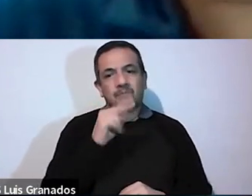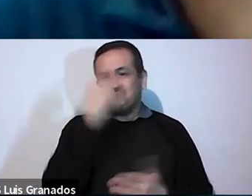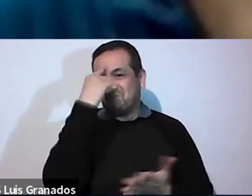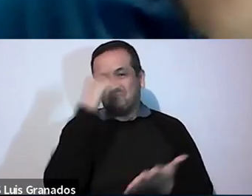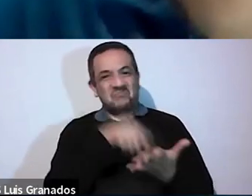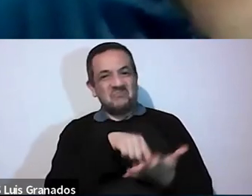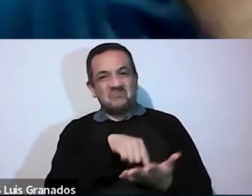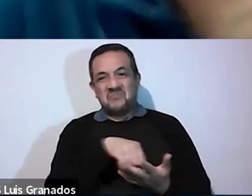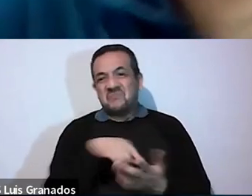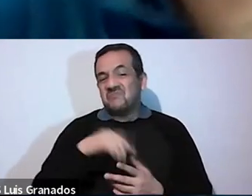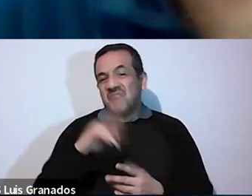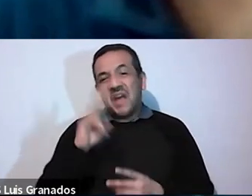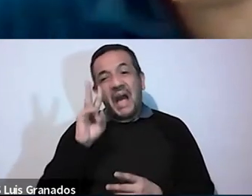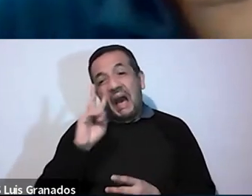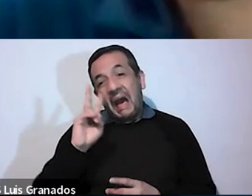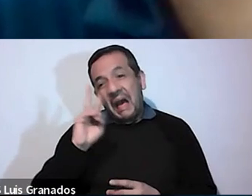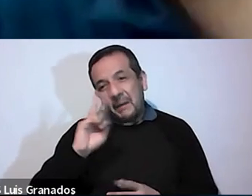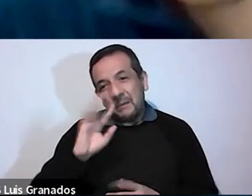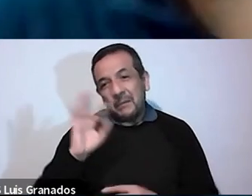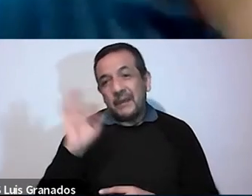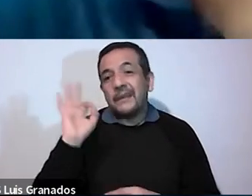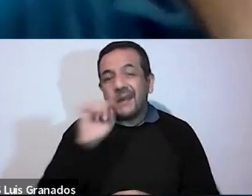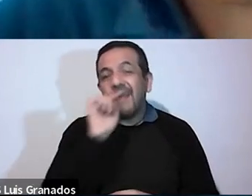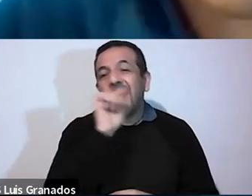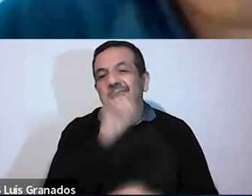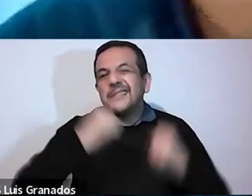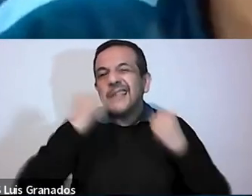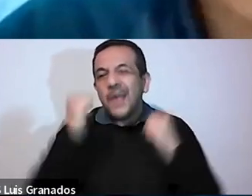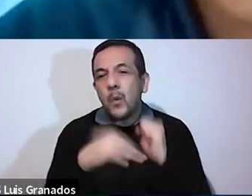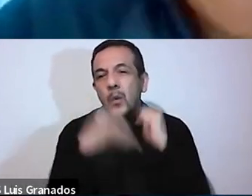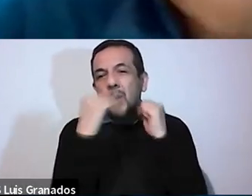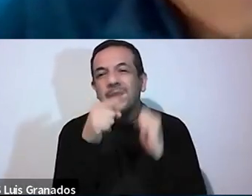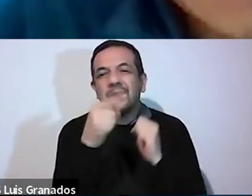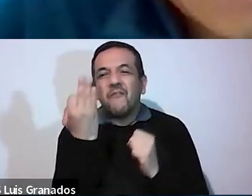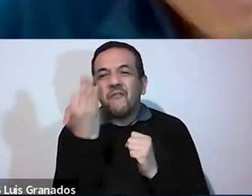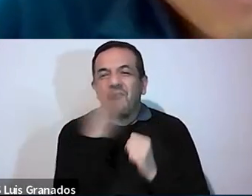con sospecha. Esto seguramente está escondiendo algo. No sé.